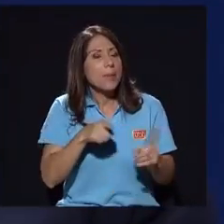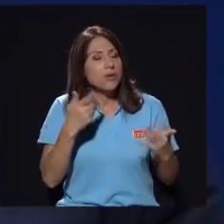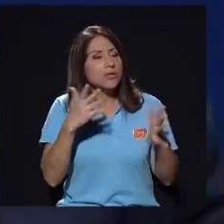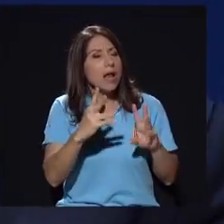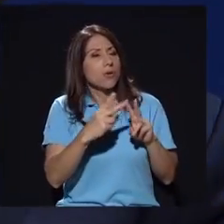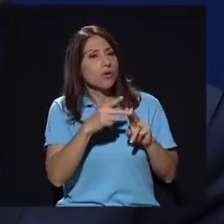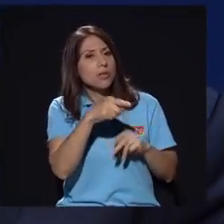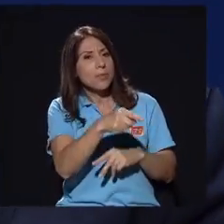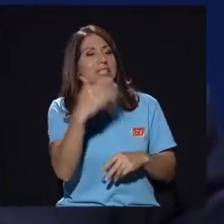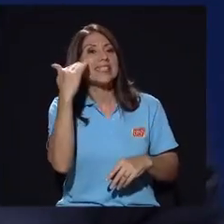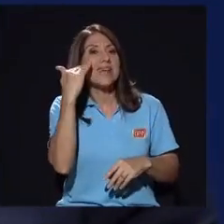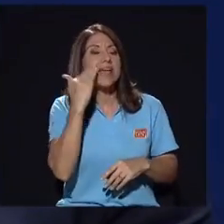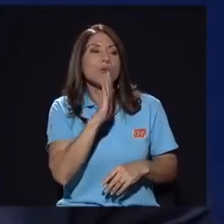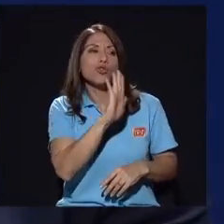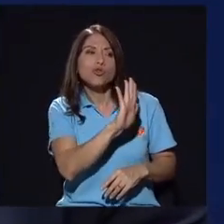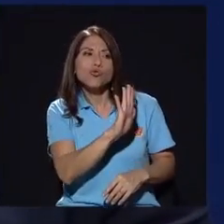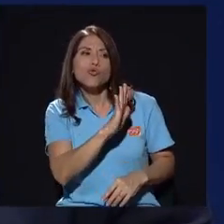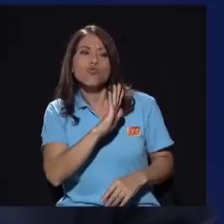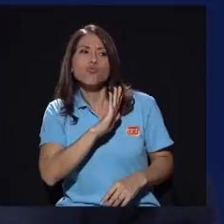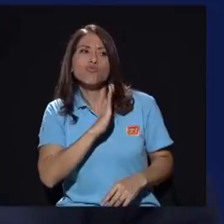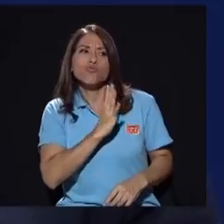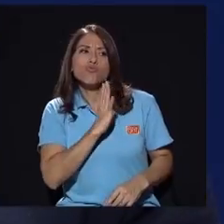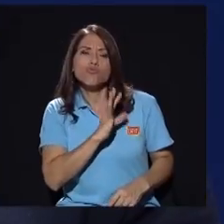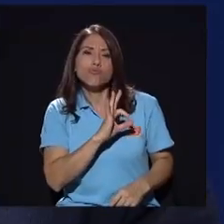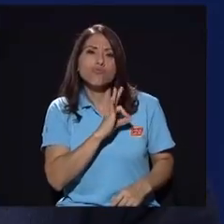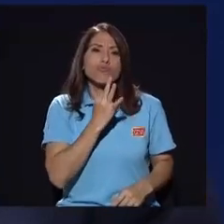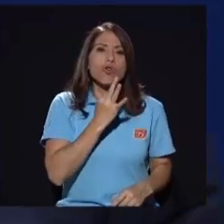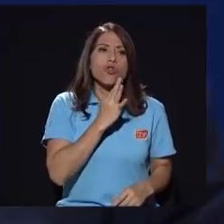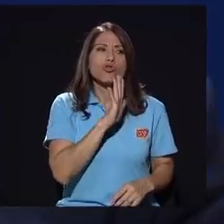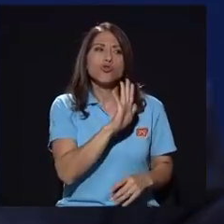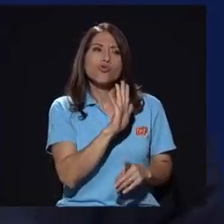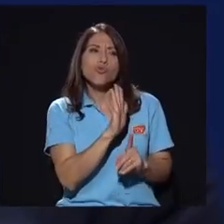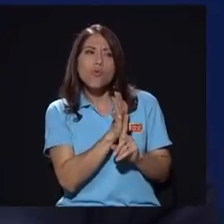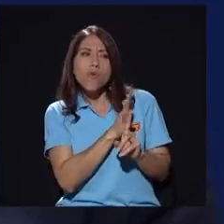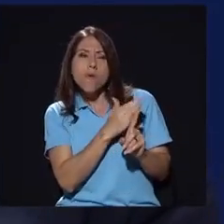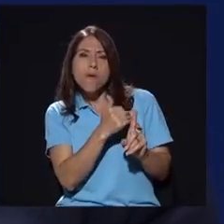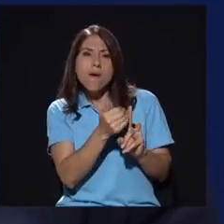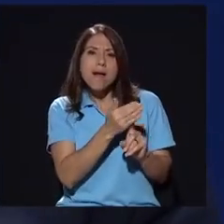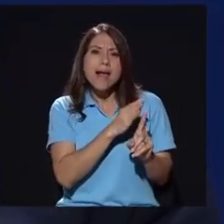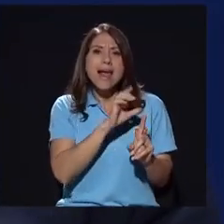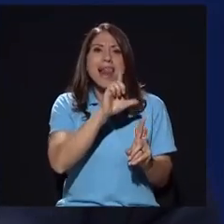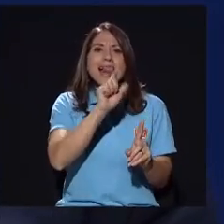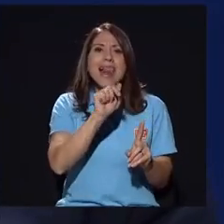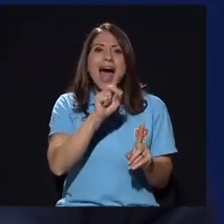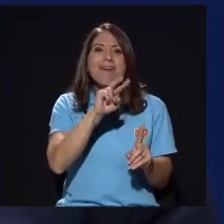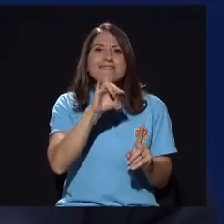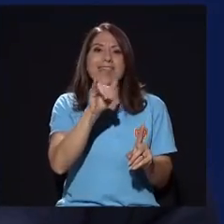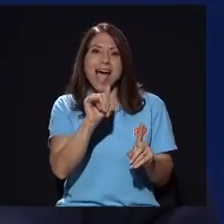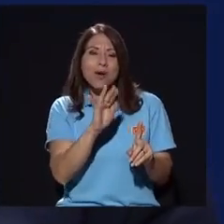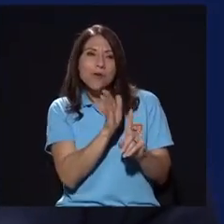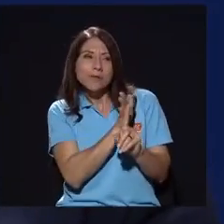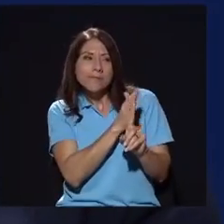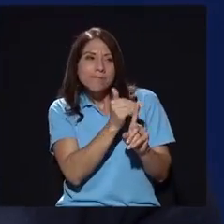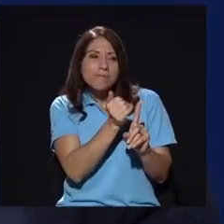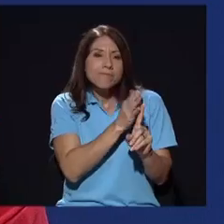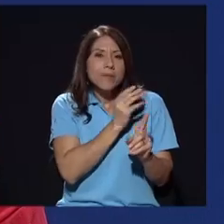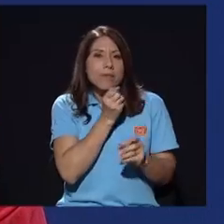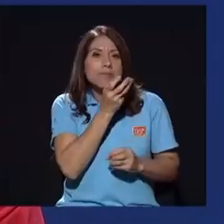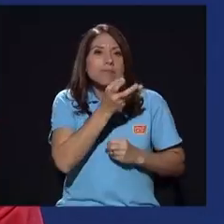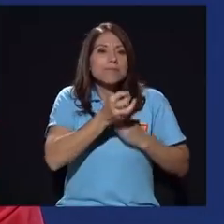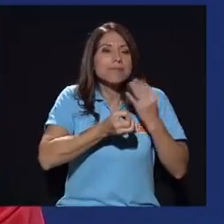su tono, su forma, su labia, porque tal vez esa es la palabra más adecuada,